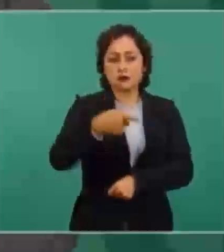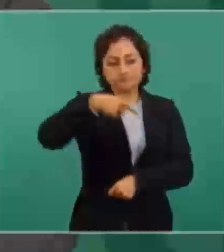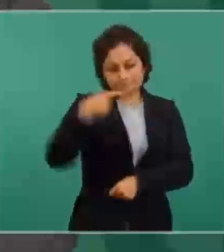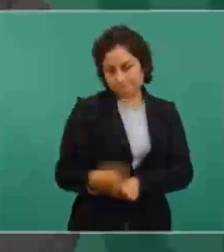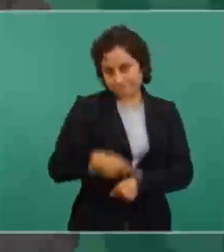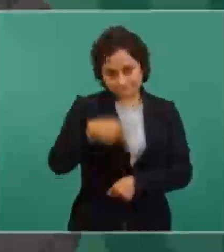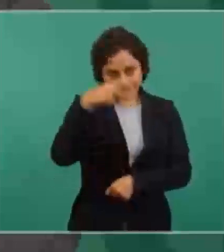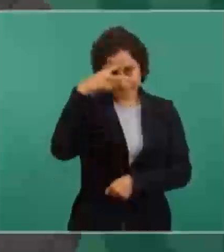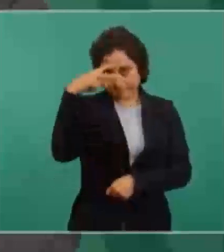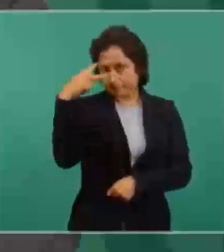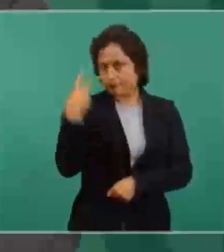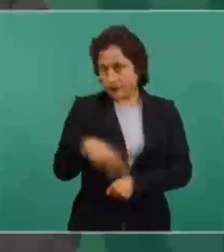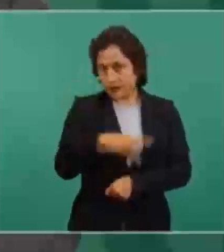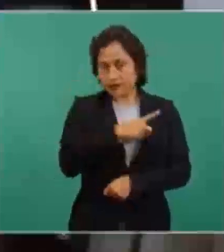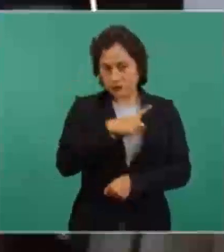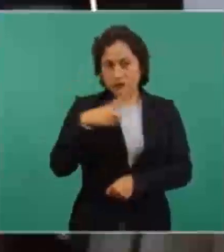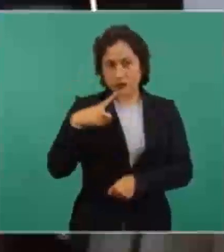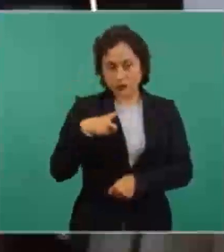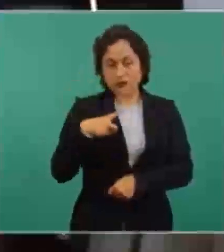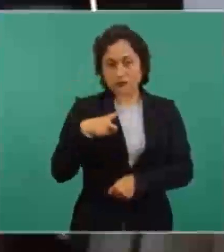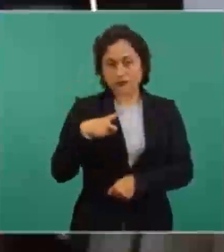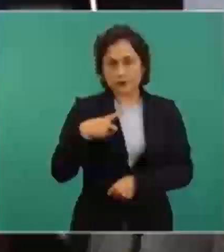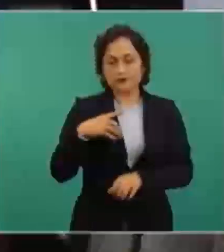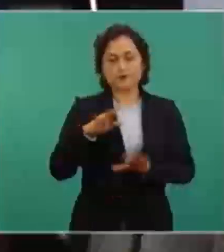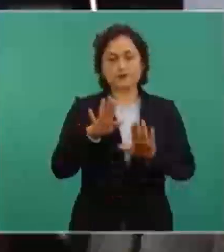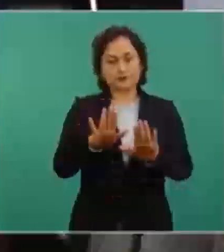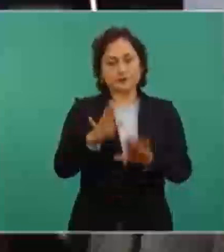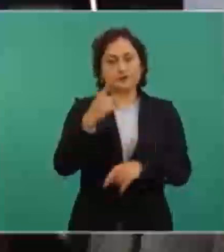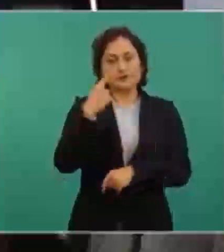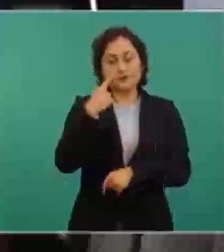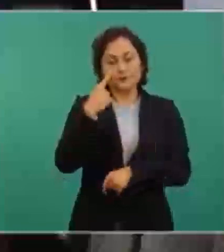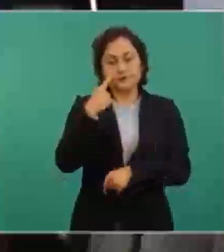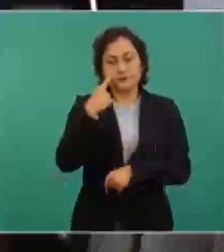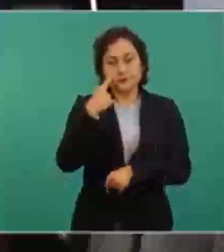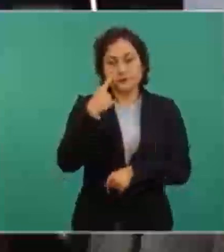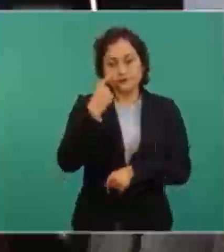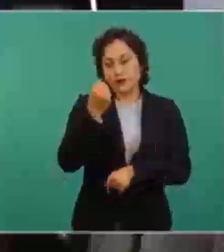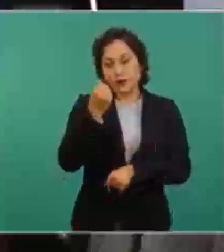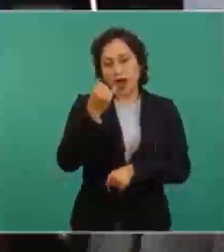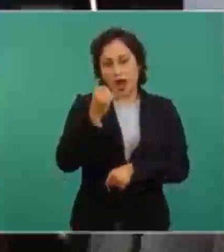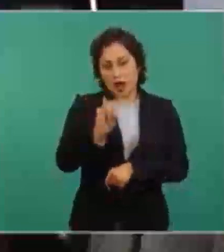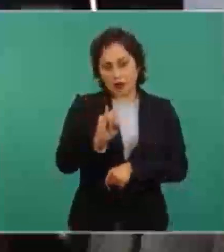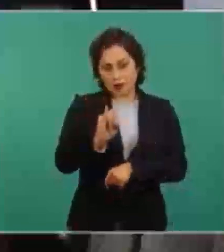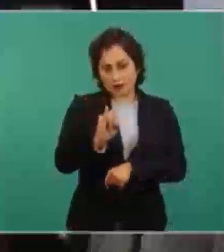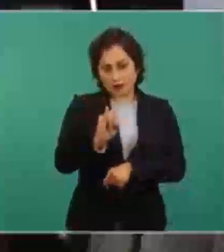aunque formalmente no se considere de esa manera.